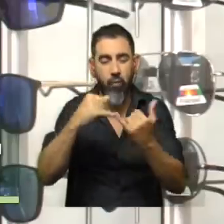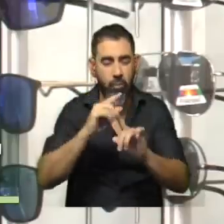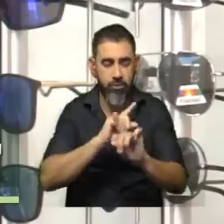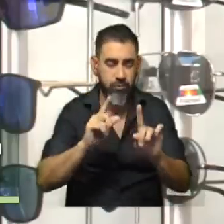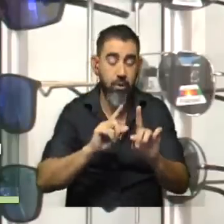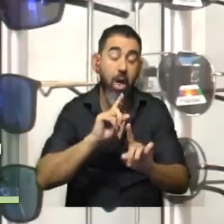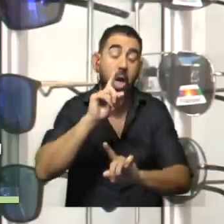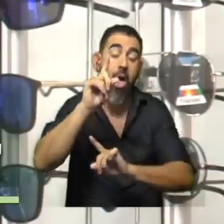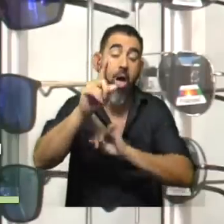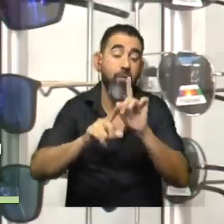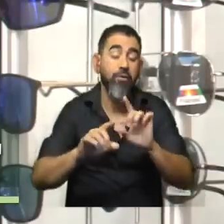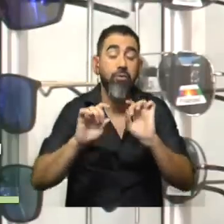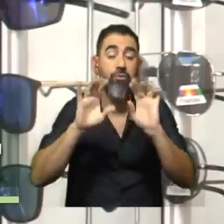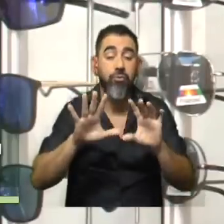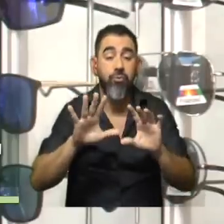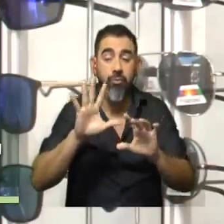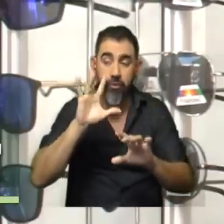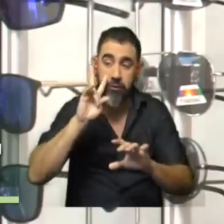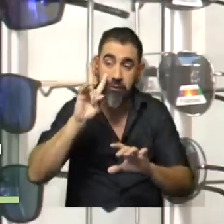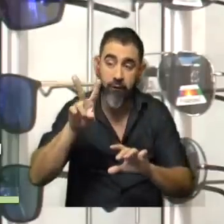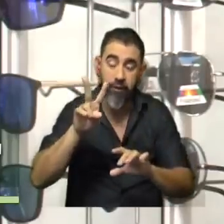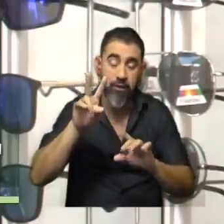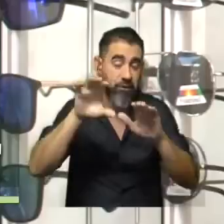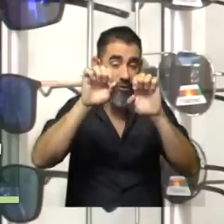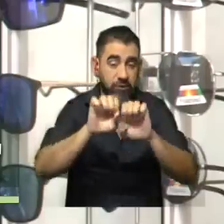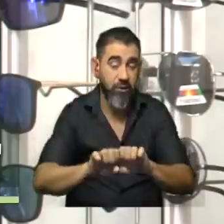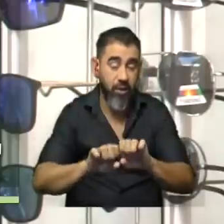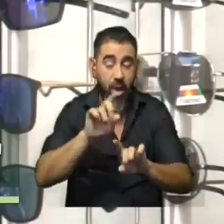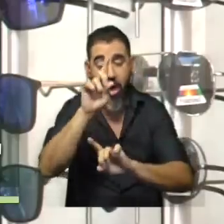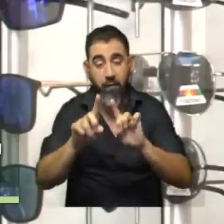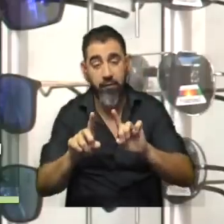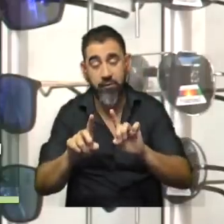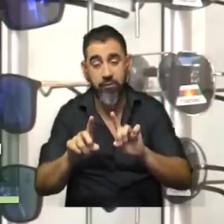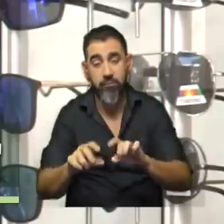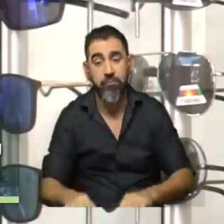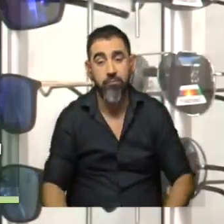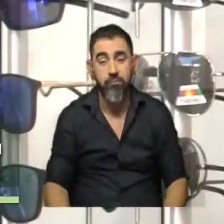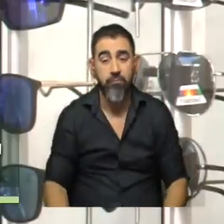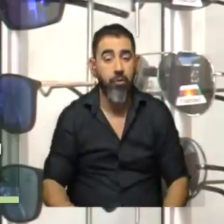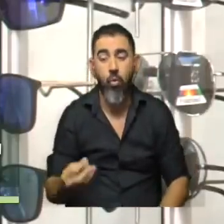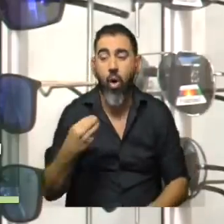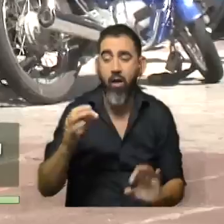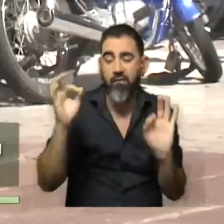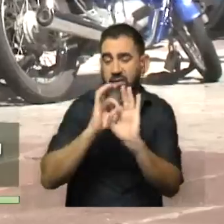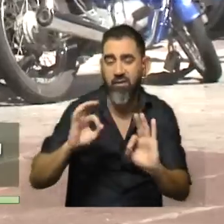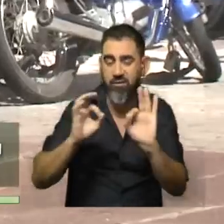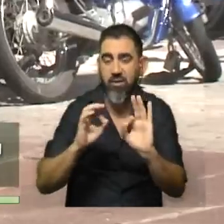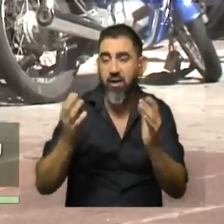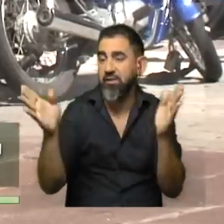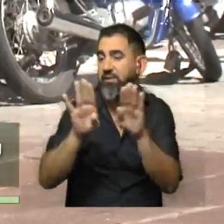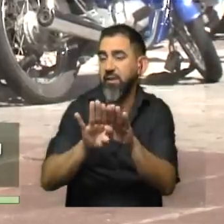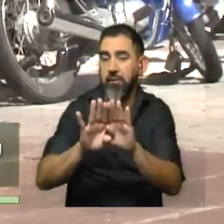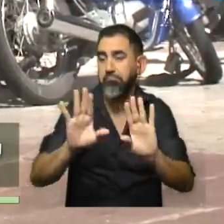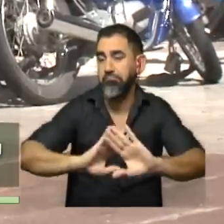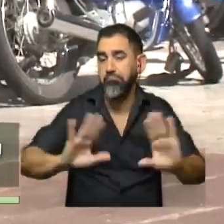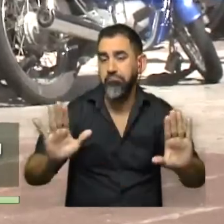veces, este, simplemente es verlo cerrar, ¿no? Muchas veces a nosotros no nos notifican, es el, el, que el comercio va a